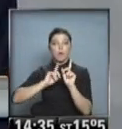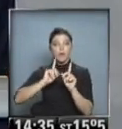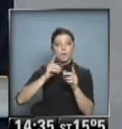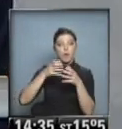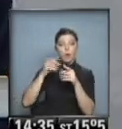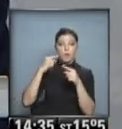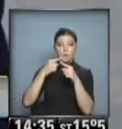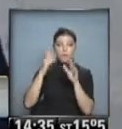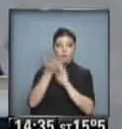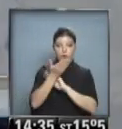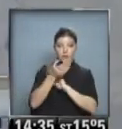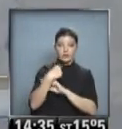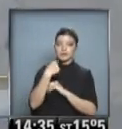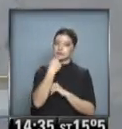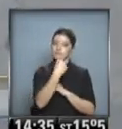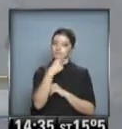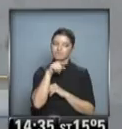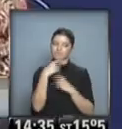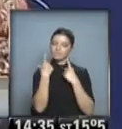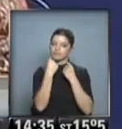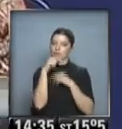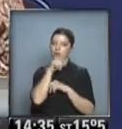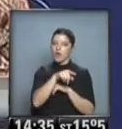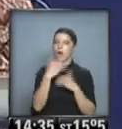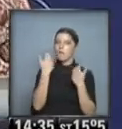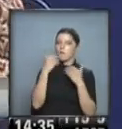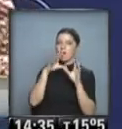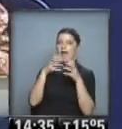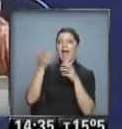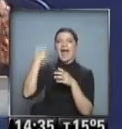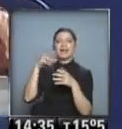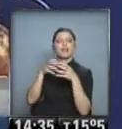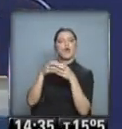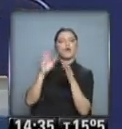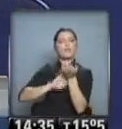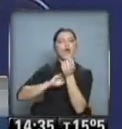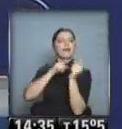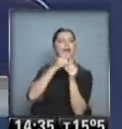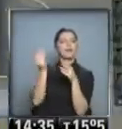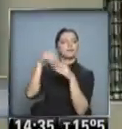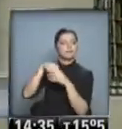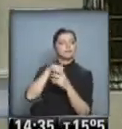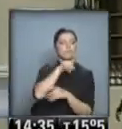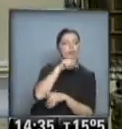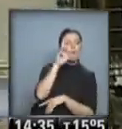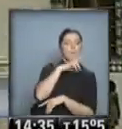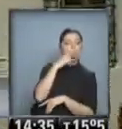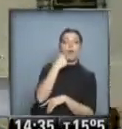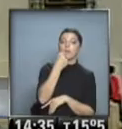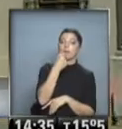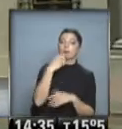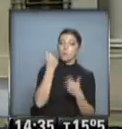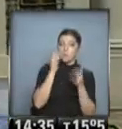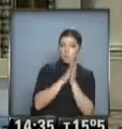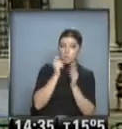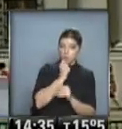centró sus ataques a la candidata denunciando su supuesta izquierdización. Bachelet propone, por ejemplo, una nueva